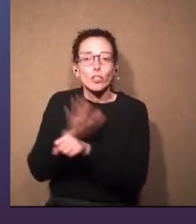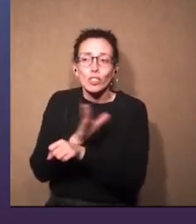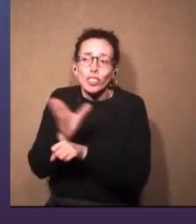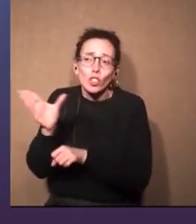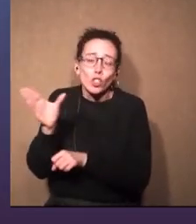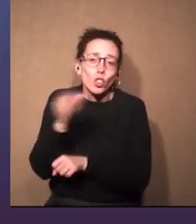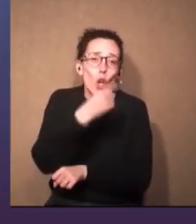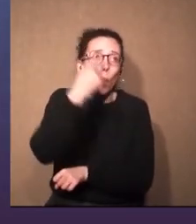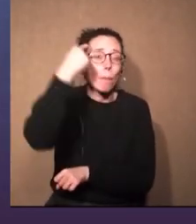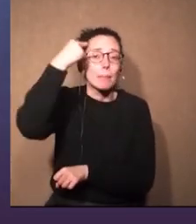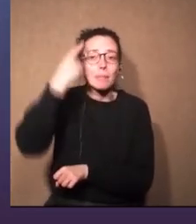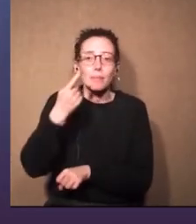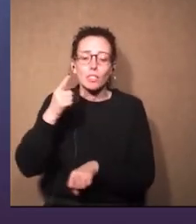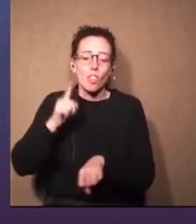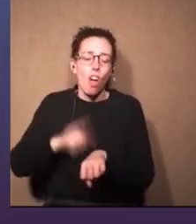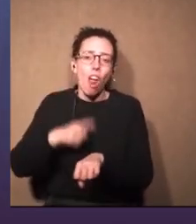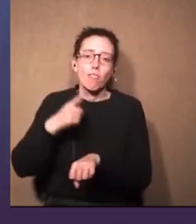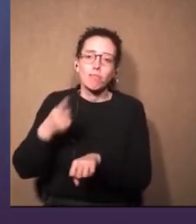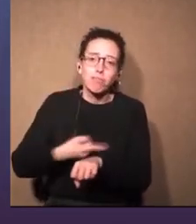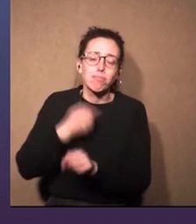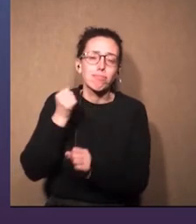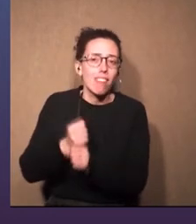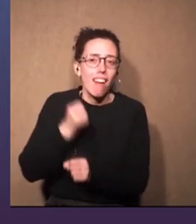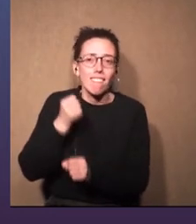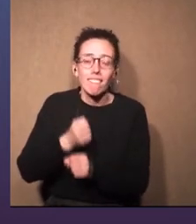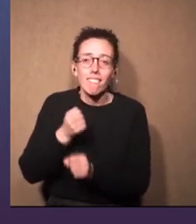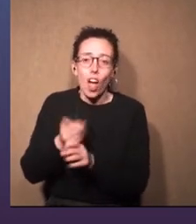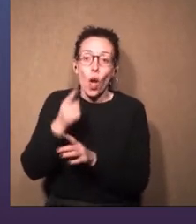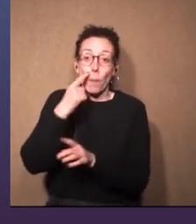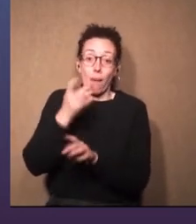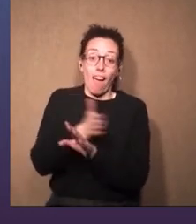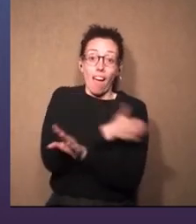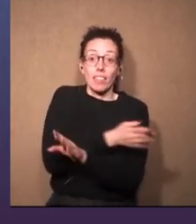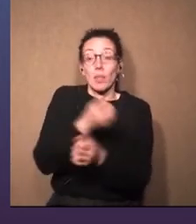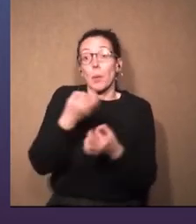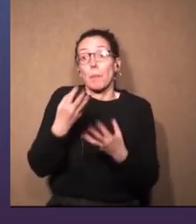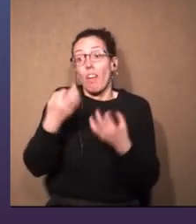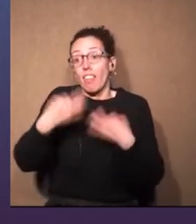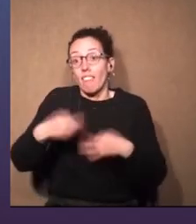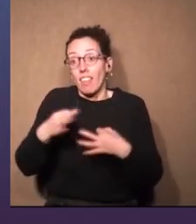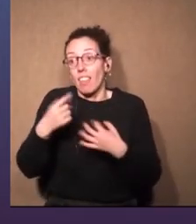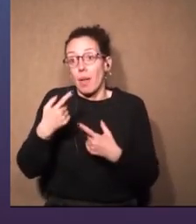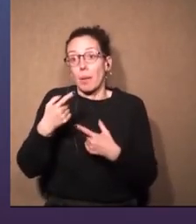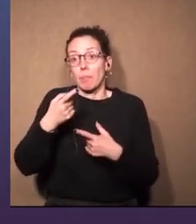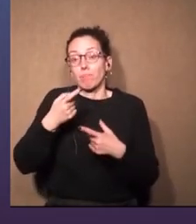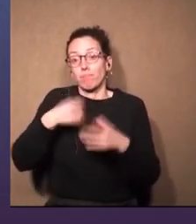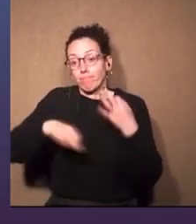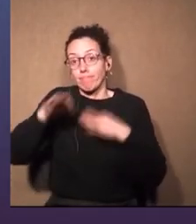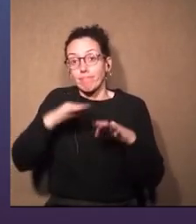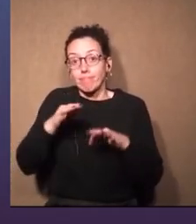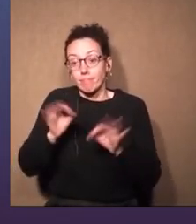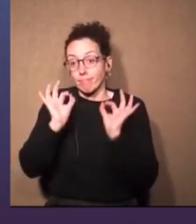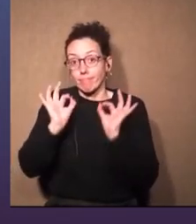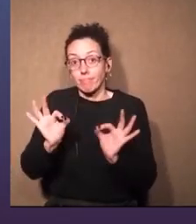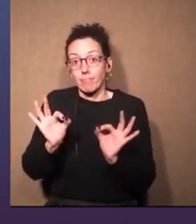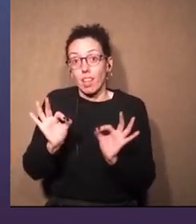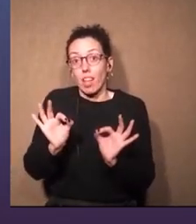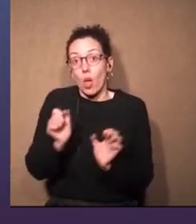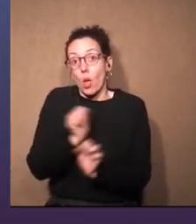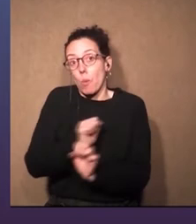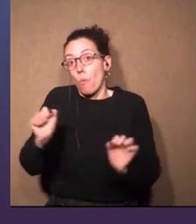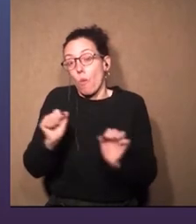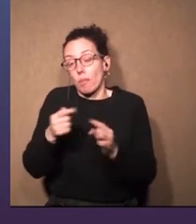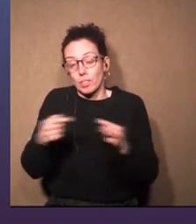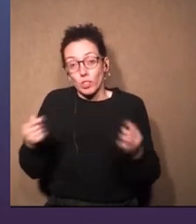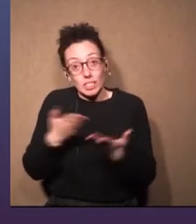de todos los pensamientos, de todas las horas invertidas, de toda la previa, porque en realidad para que una función salga como tiene que salir y